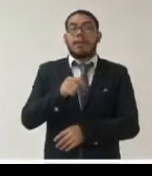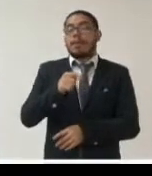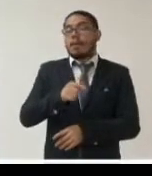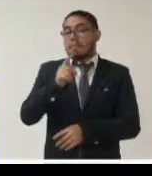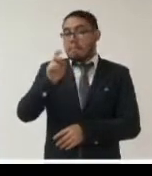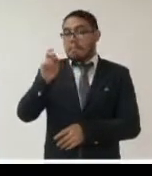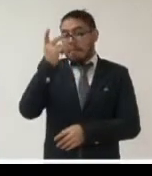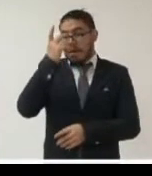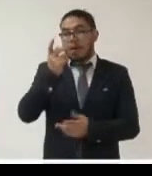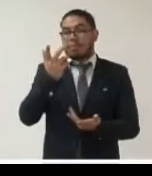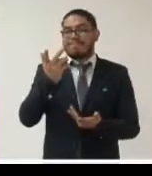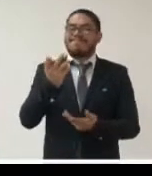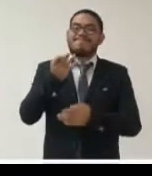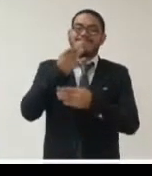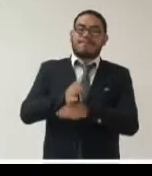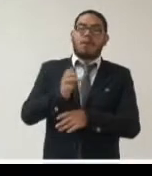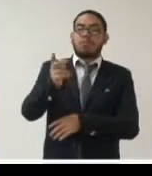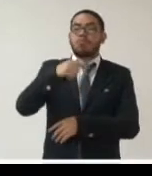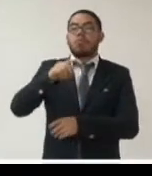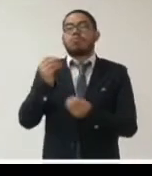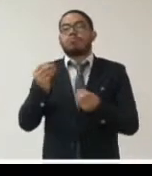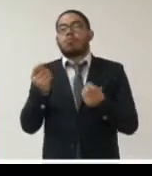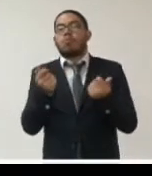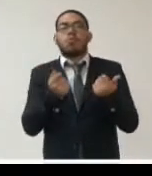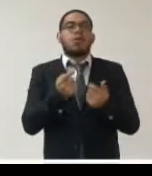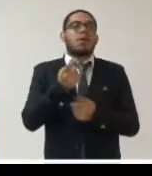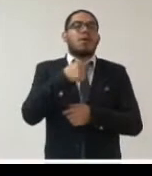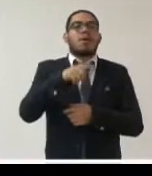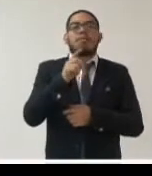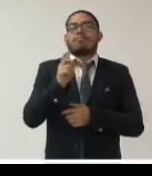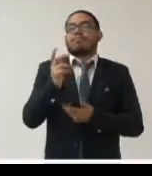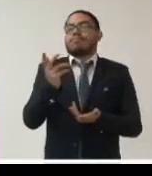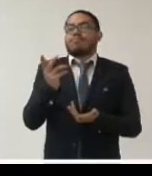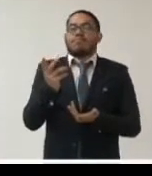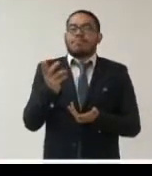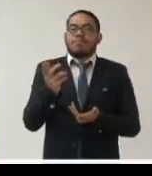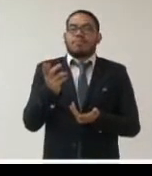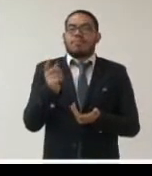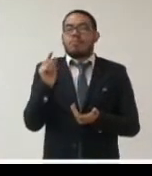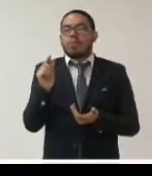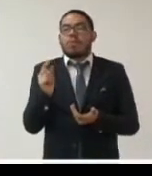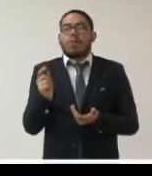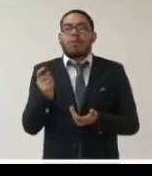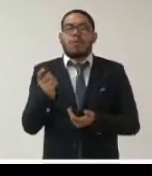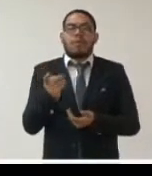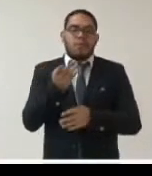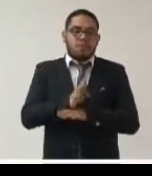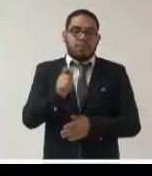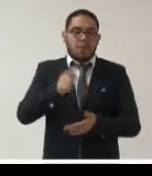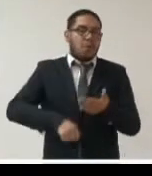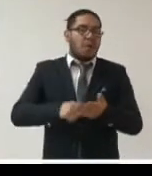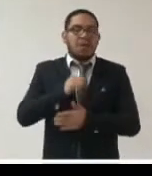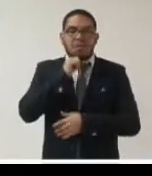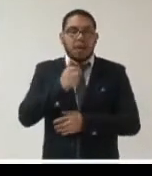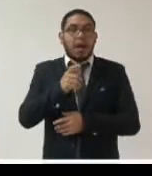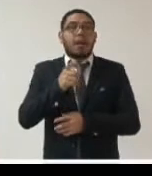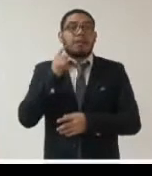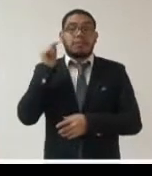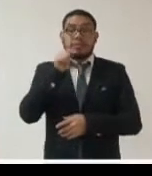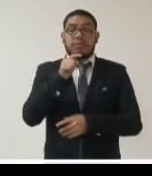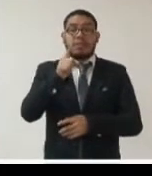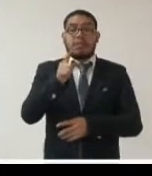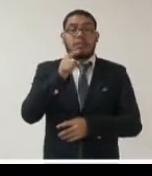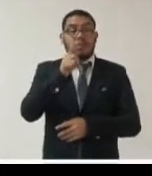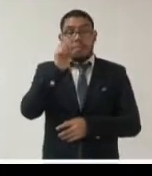de allí la dificultad de poder suministrar estos bonos de atención a las familias más necesitadas y se formaban largas colas en las